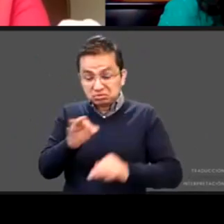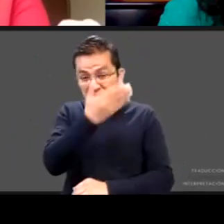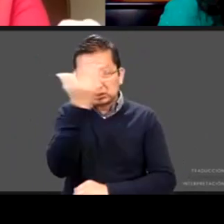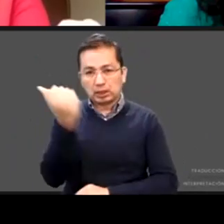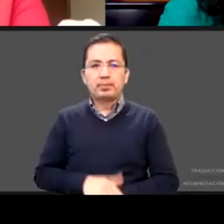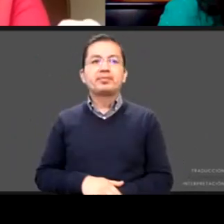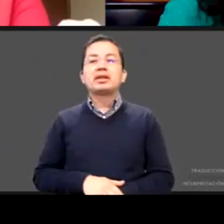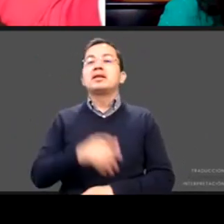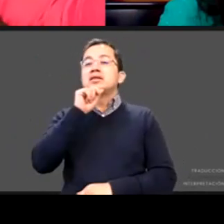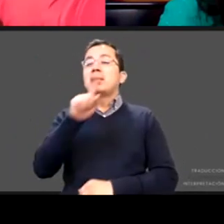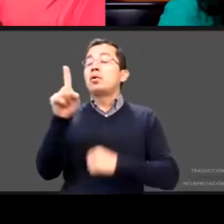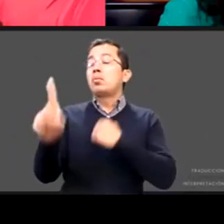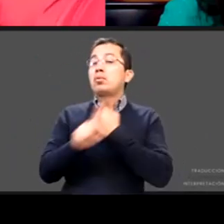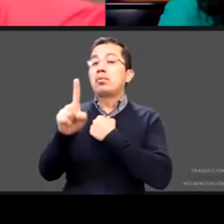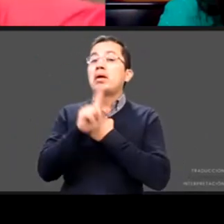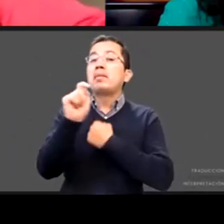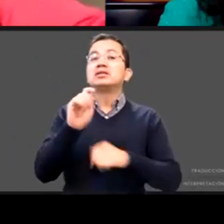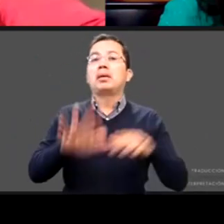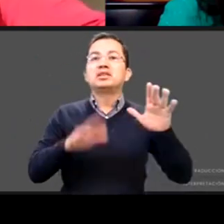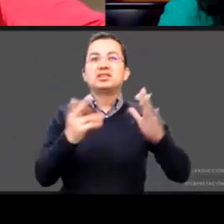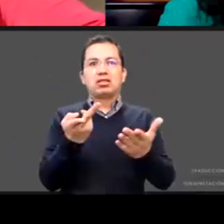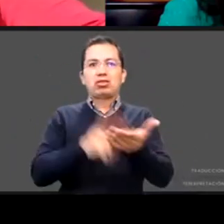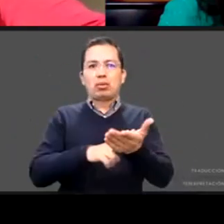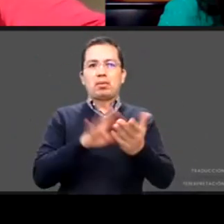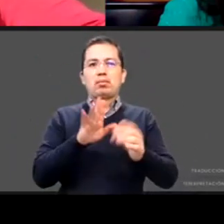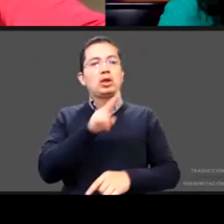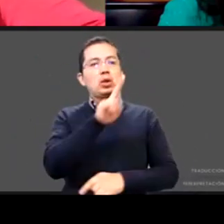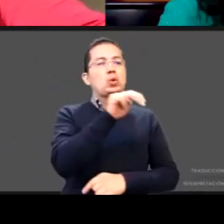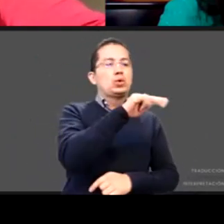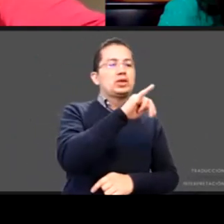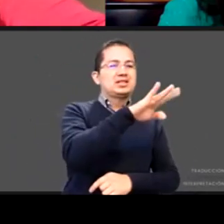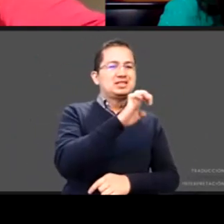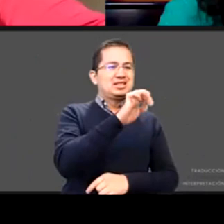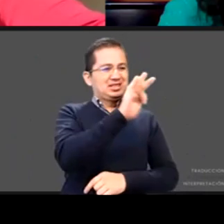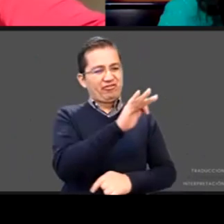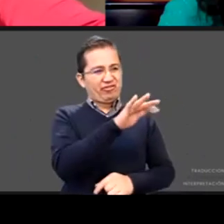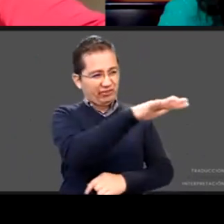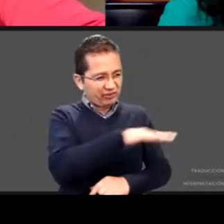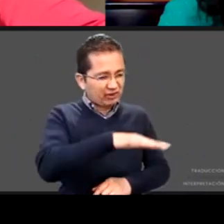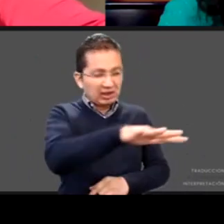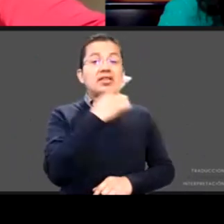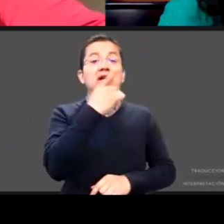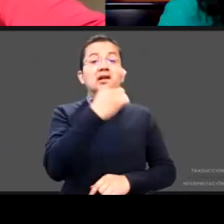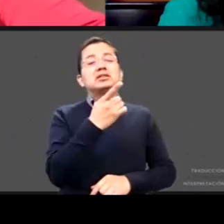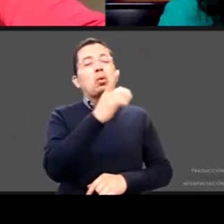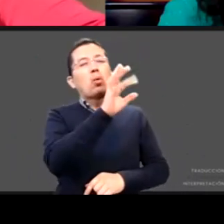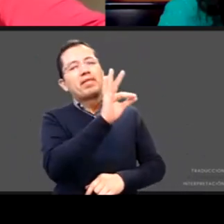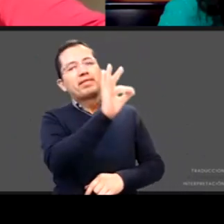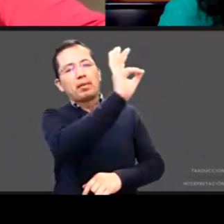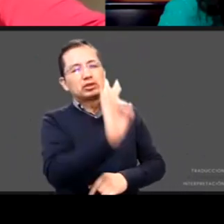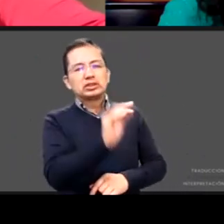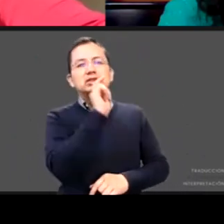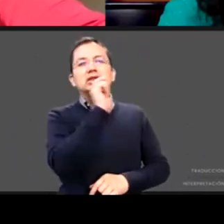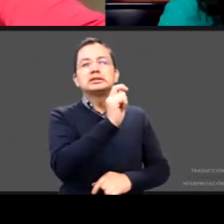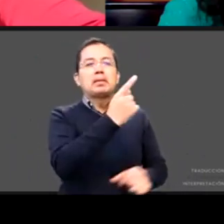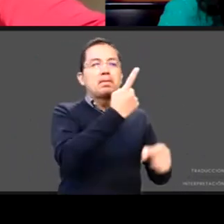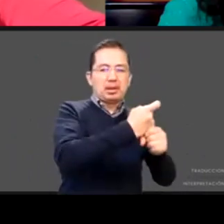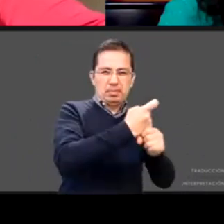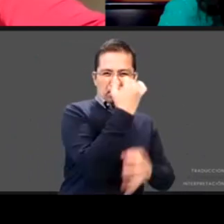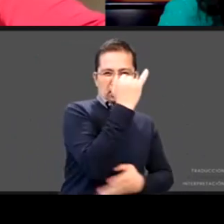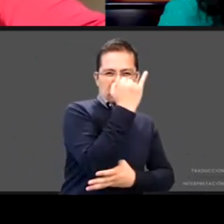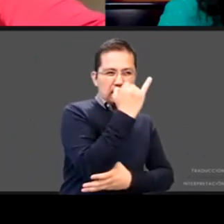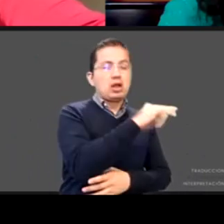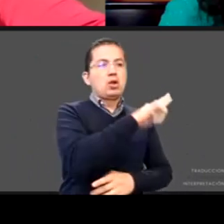los resultados de UNICEF se ve como cerca del 40% es en primero de preescolar sube 86% en segundo y